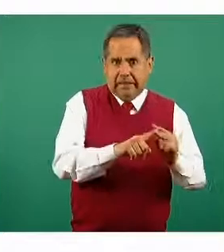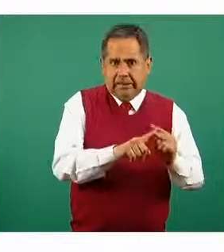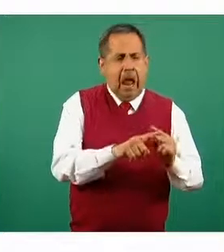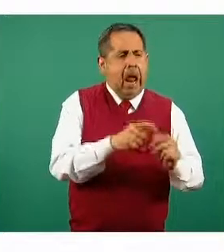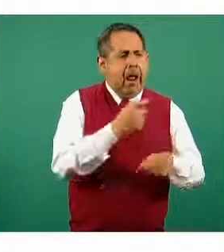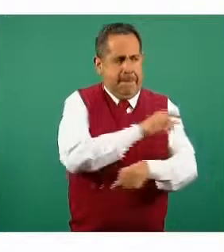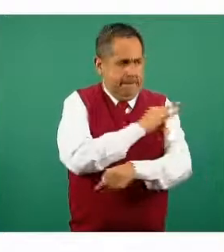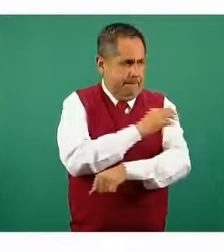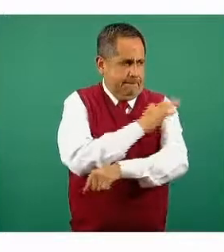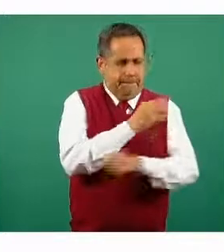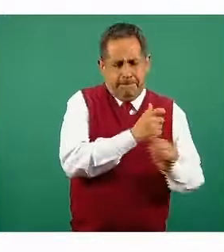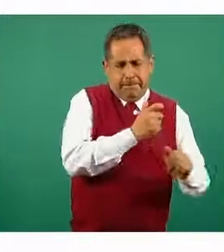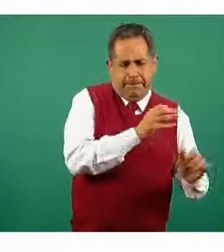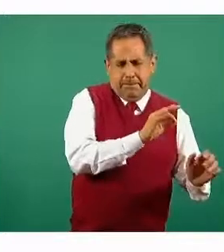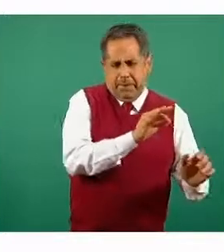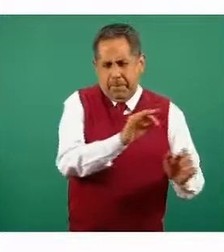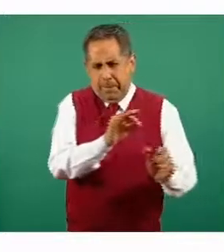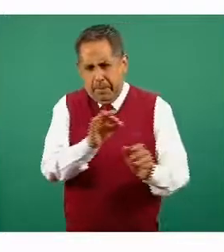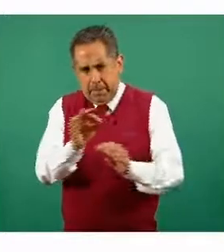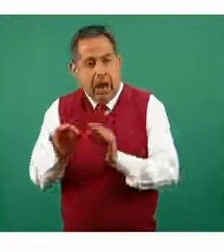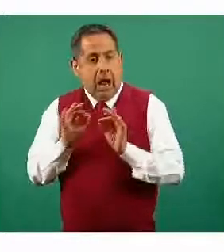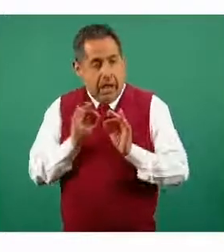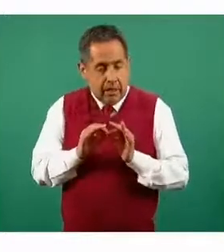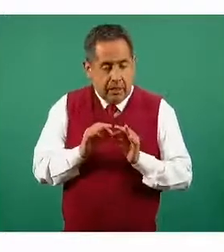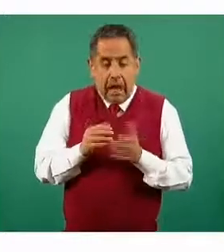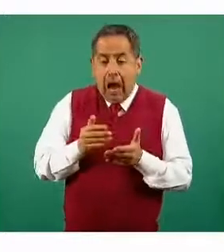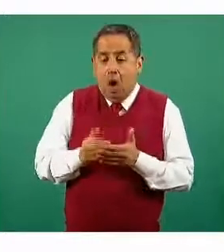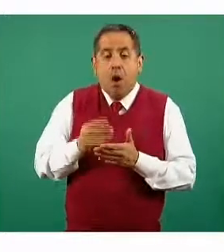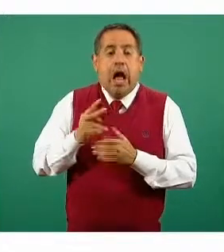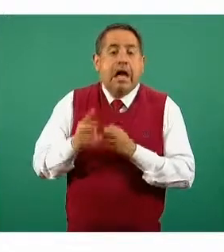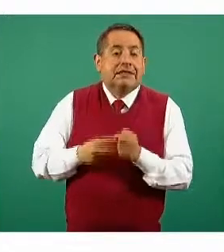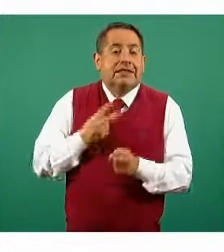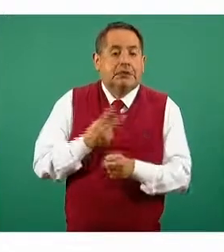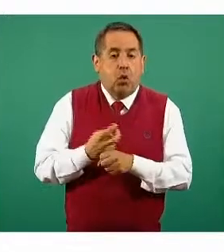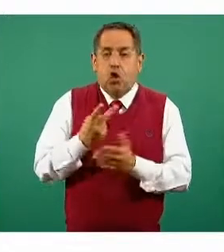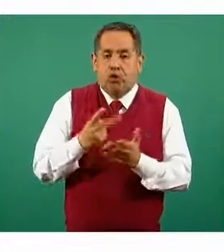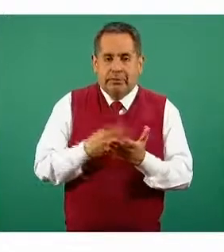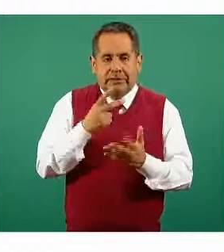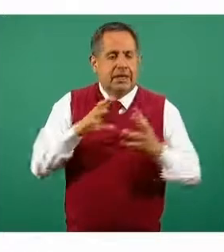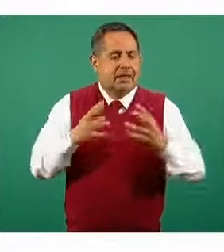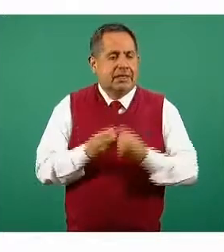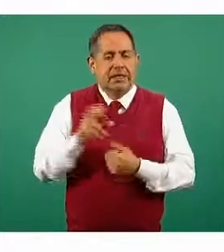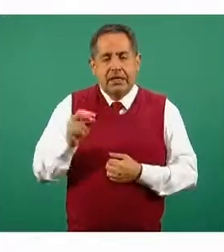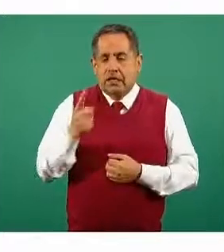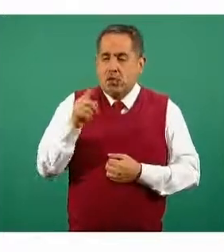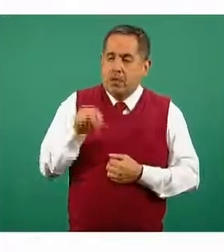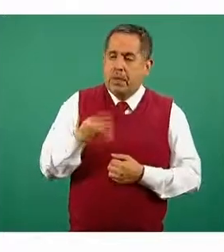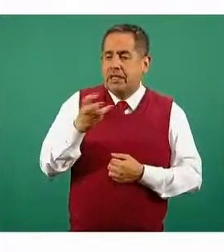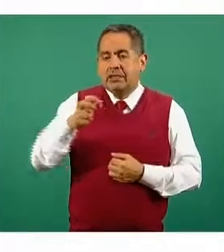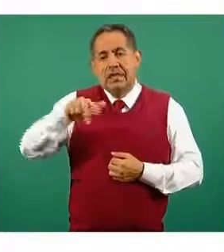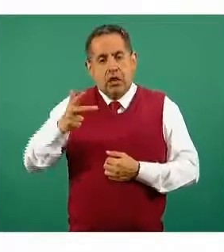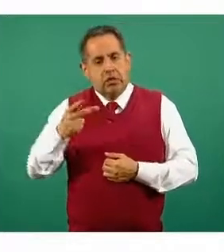vacunación contra COVID en México. Estamos completando con esas 31.314 dosis de segunda